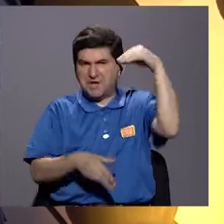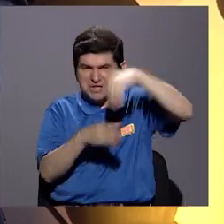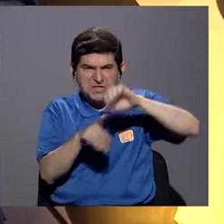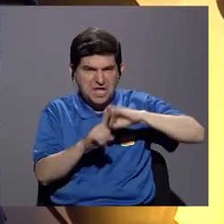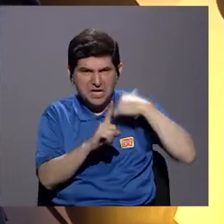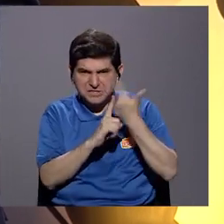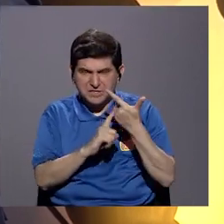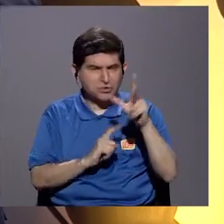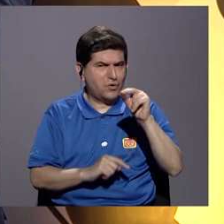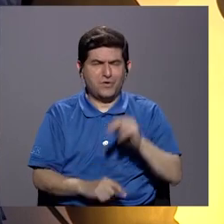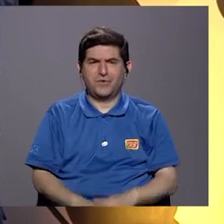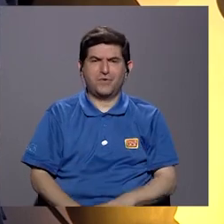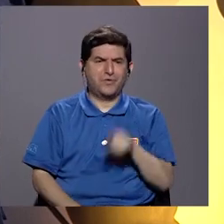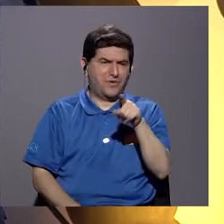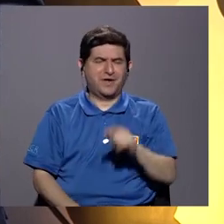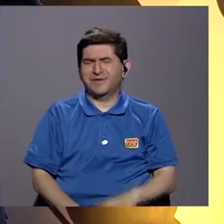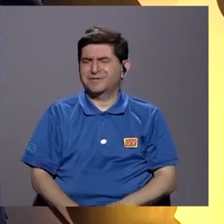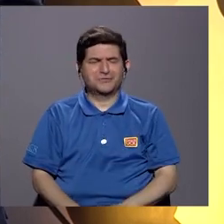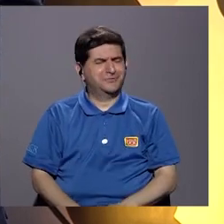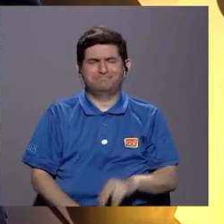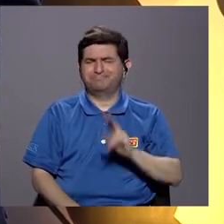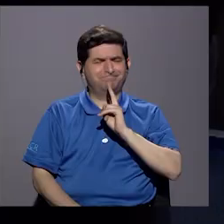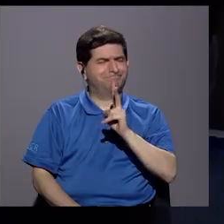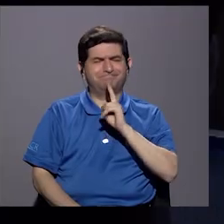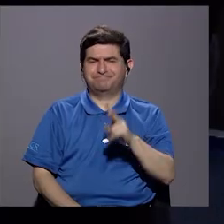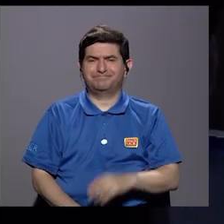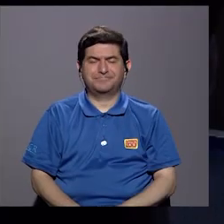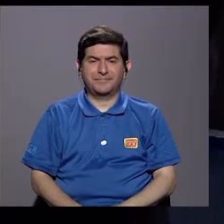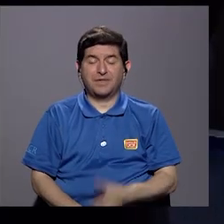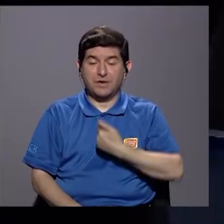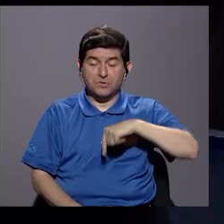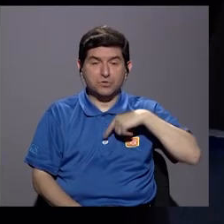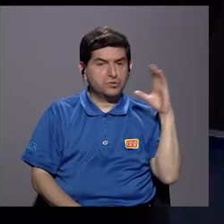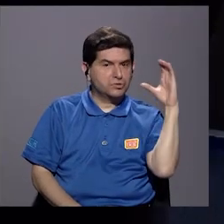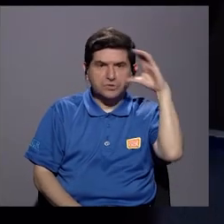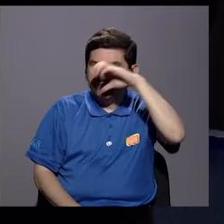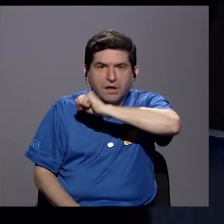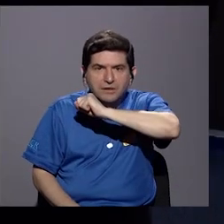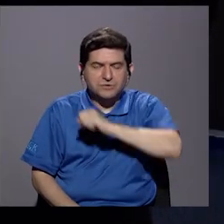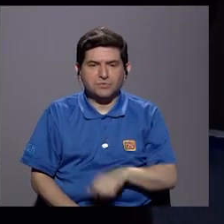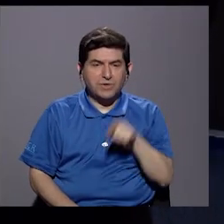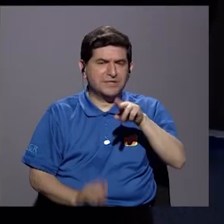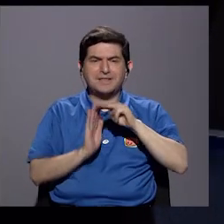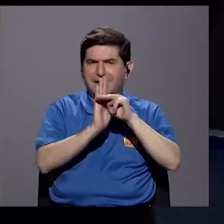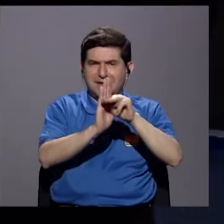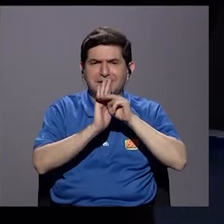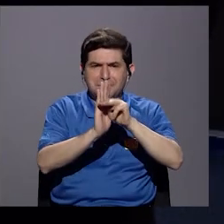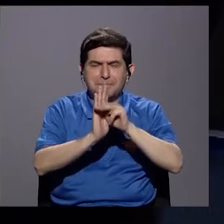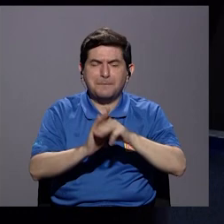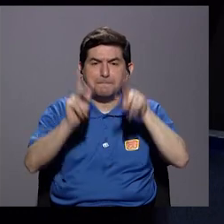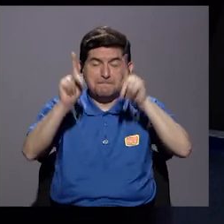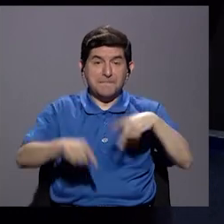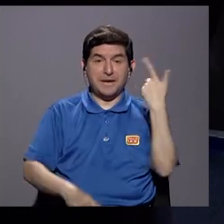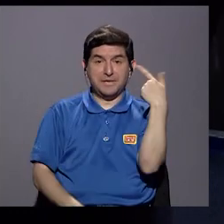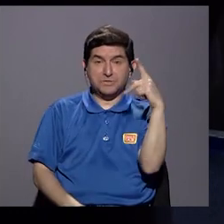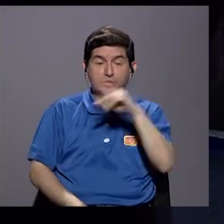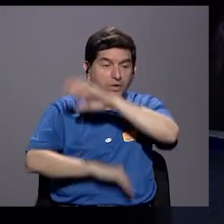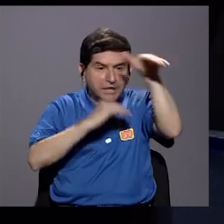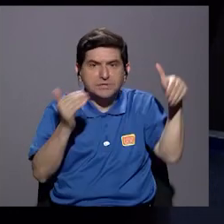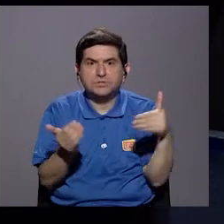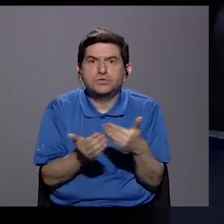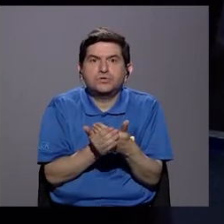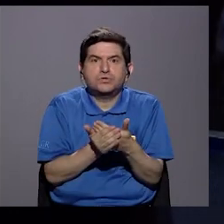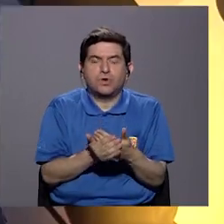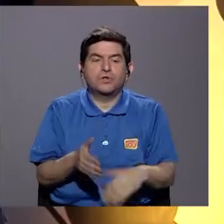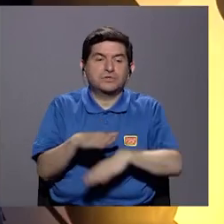inserción social. Eso es un saludo a la bandera. Entonces, claro, nos damos cuenta que con este modelo, los que nos estamos exponiendo